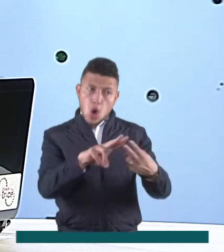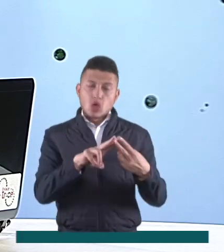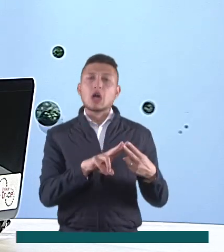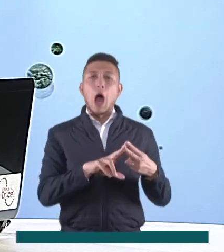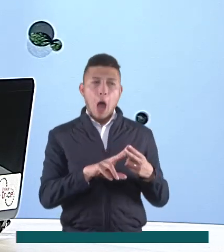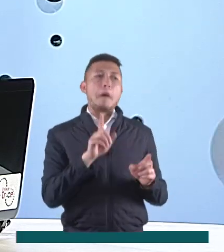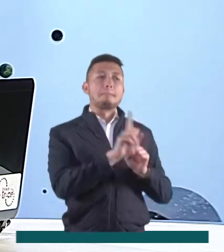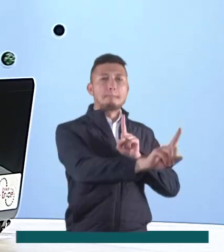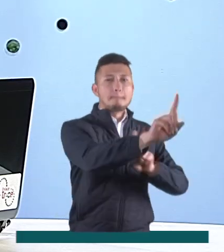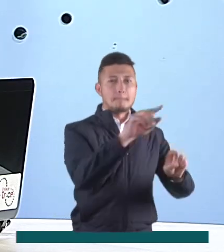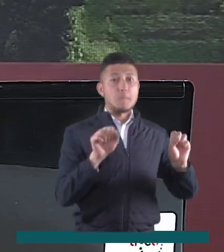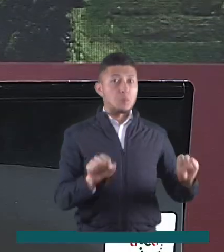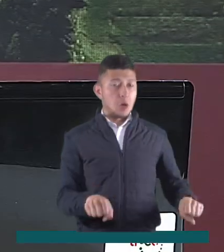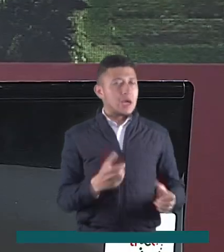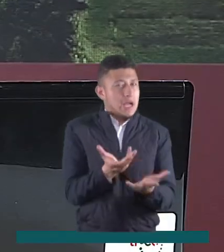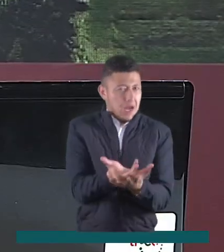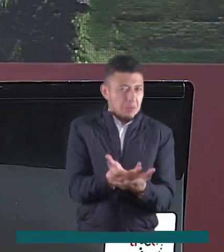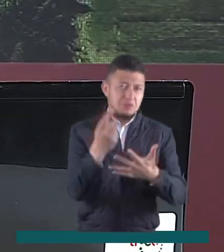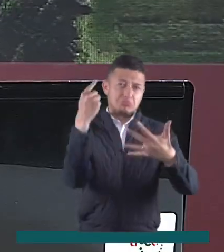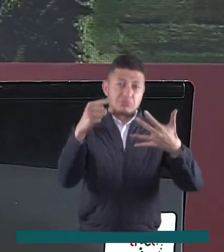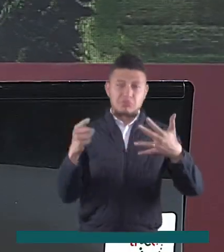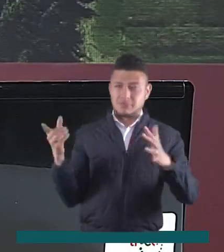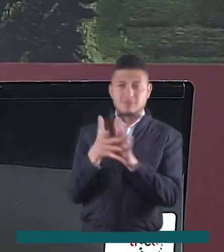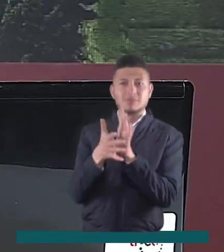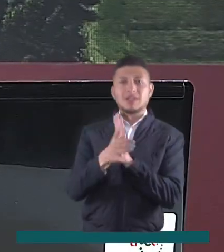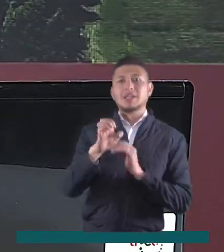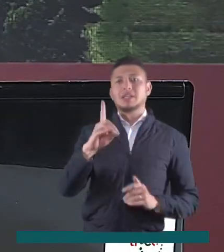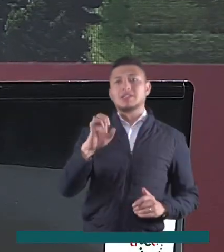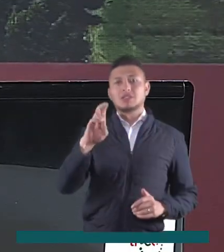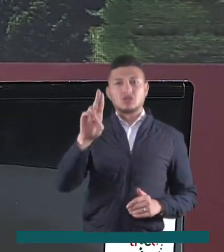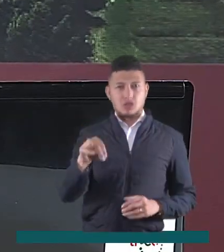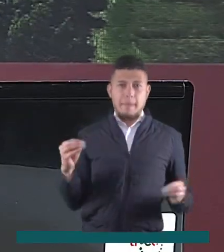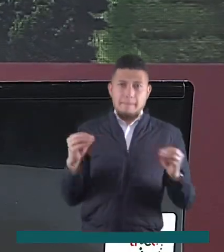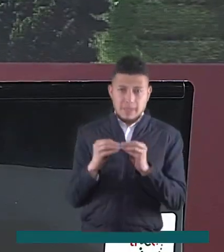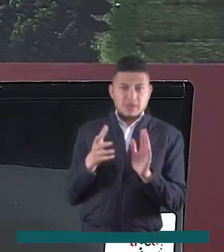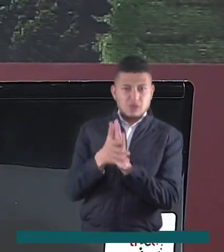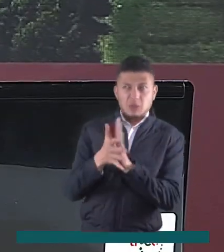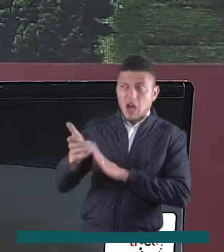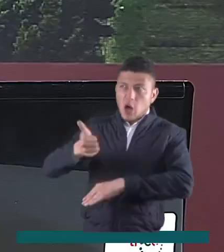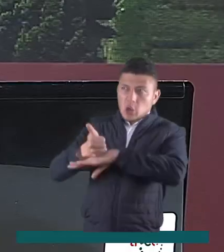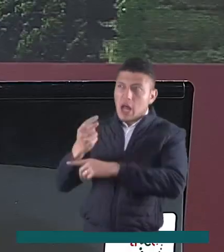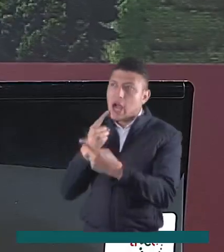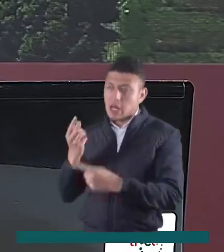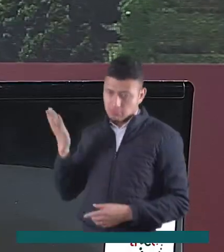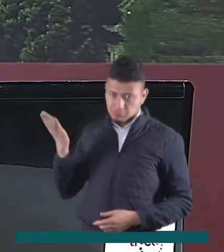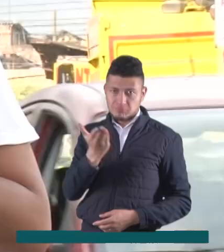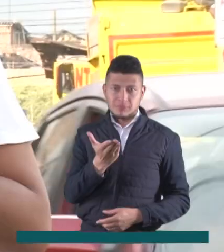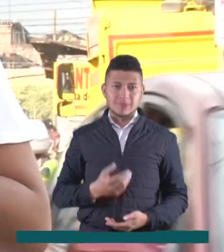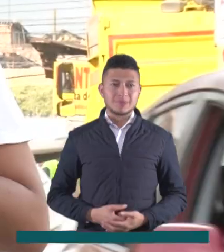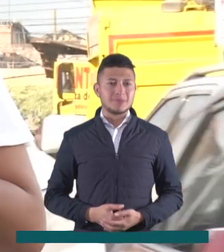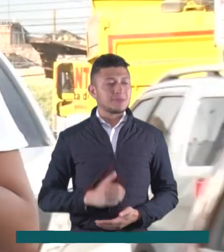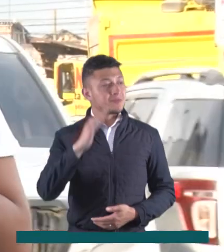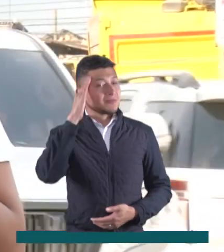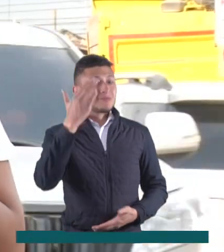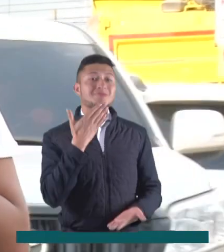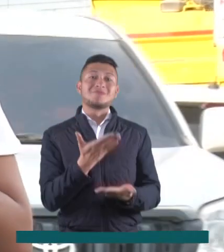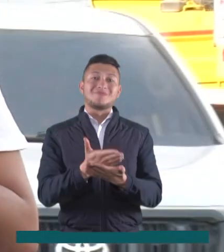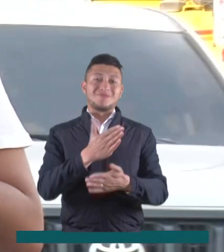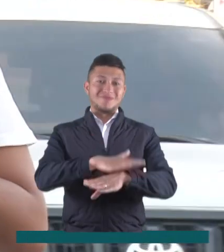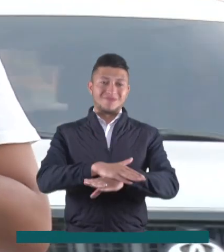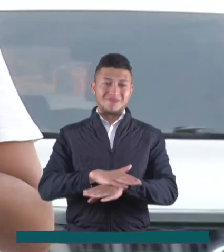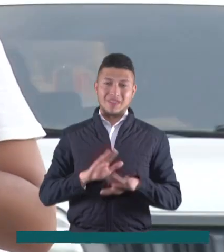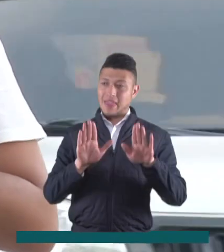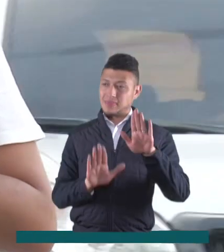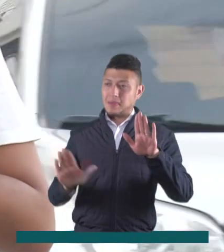algunas de las recomendaciones. Edixon Ruiz habló con las autoridades y nos tiene más información. Adelante, Edixon. Hola,